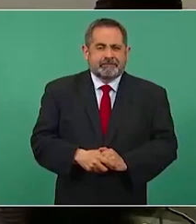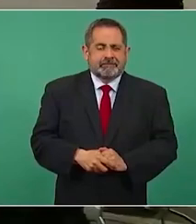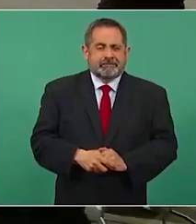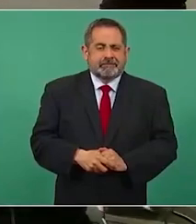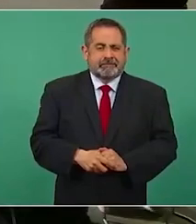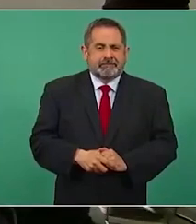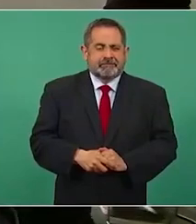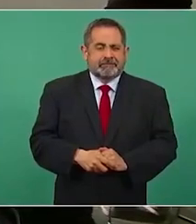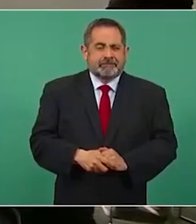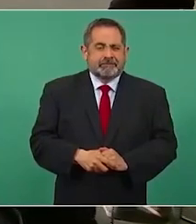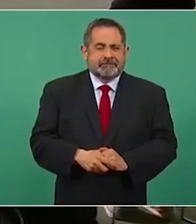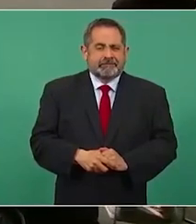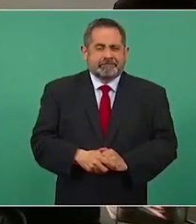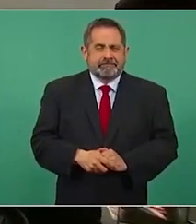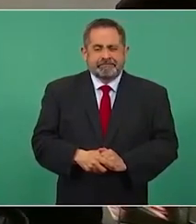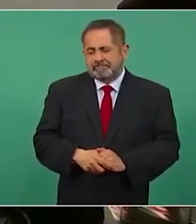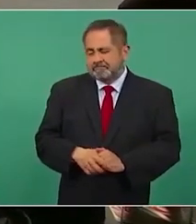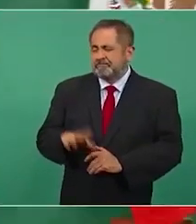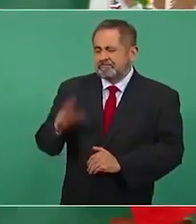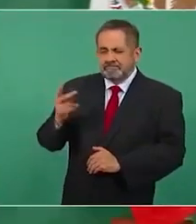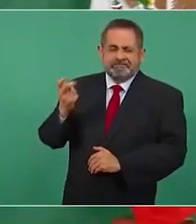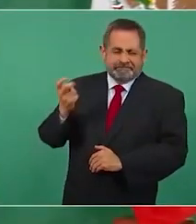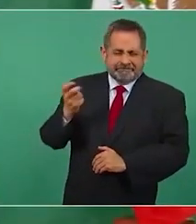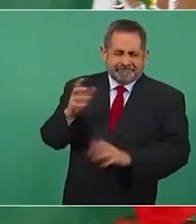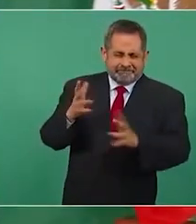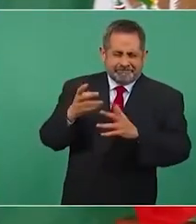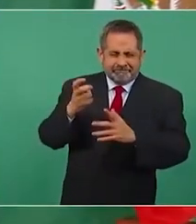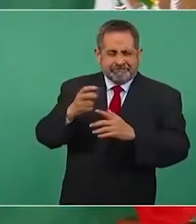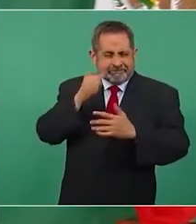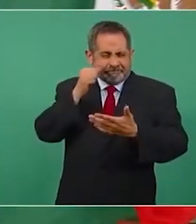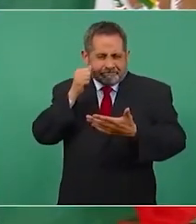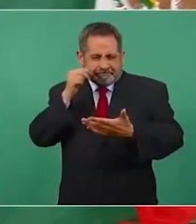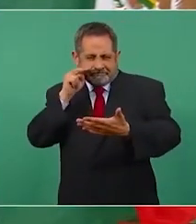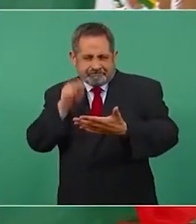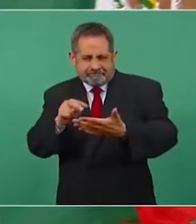Pero así es el santa, el que vi ayer.